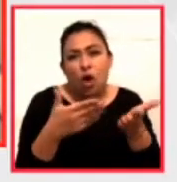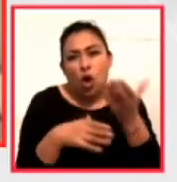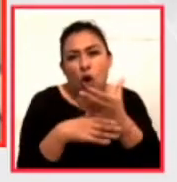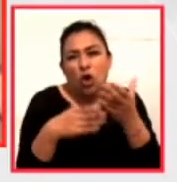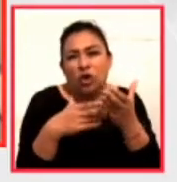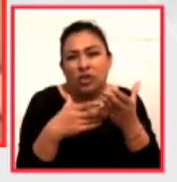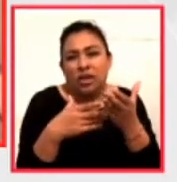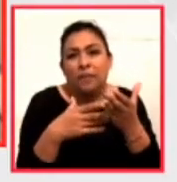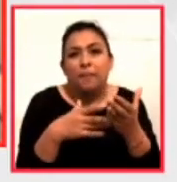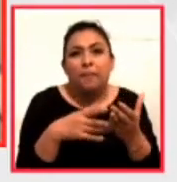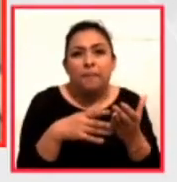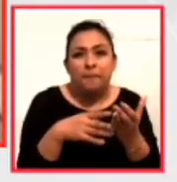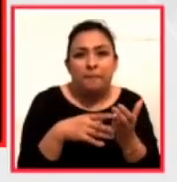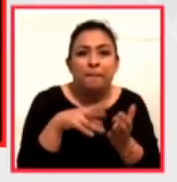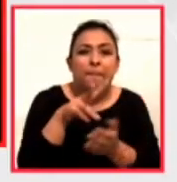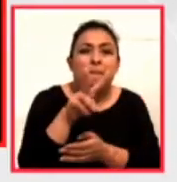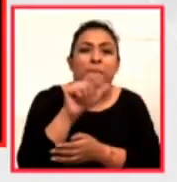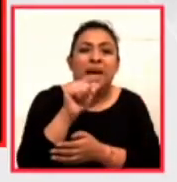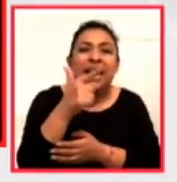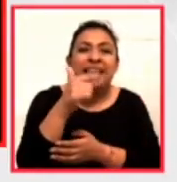La bajillitis.